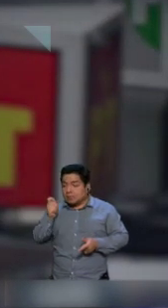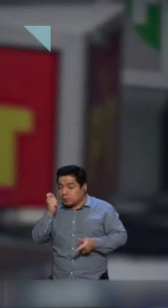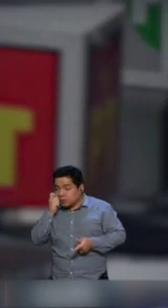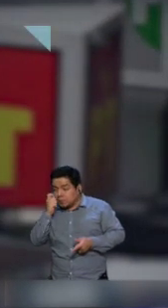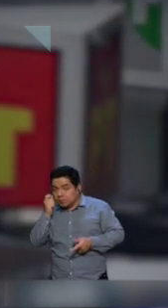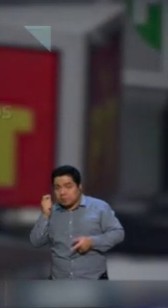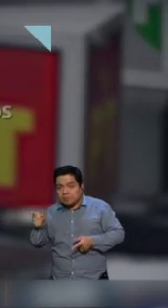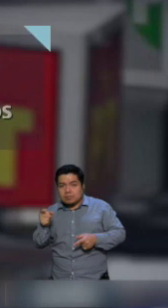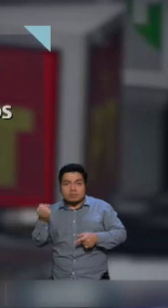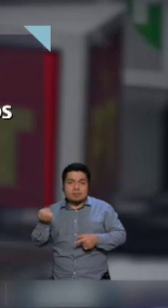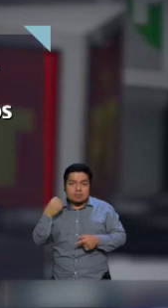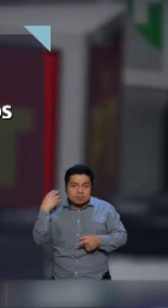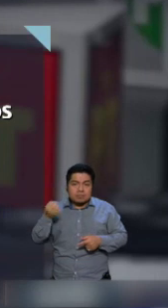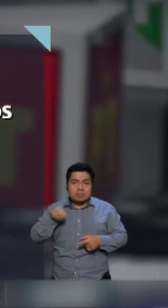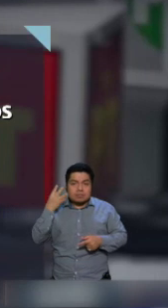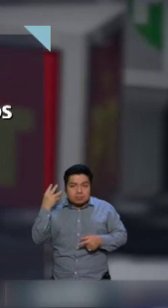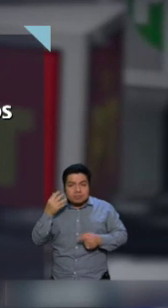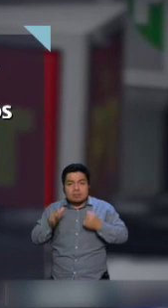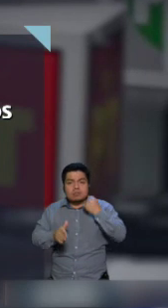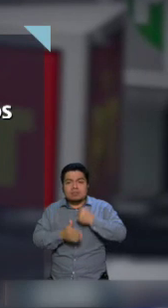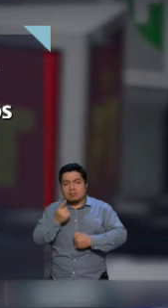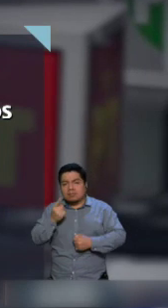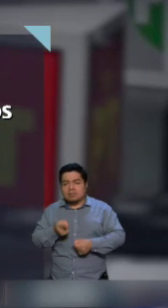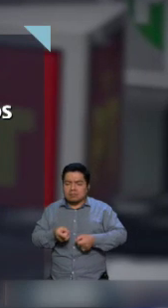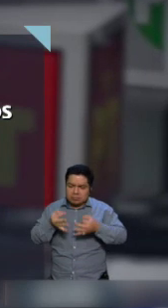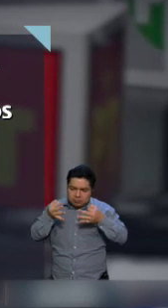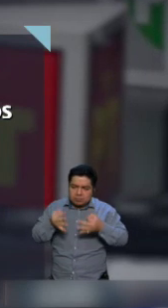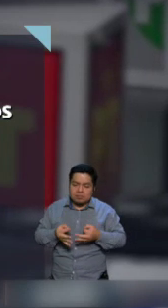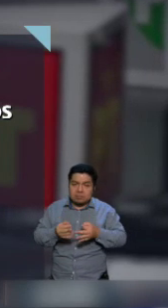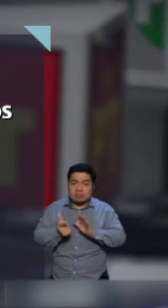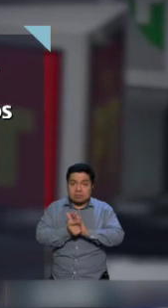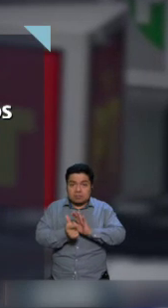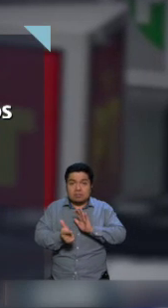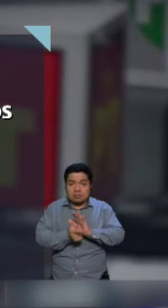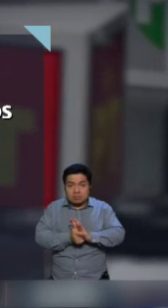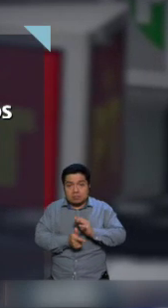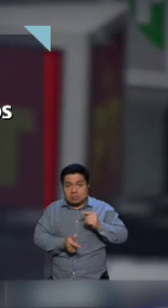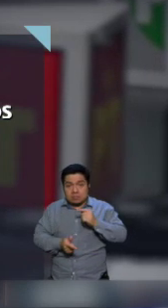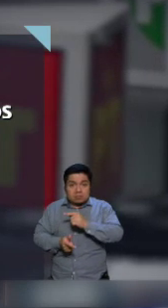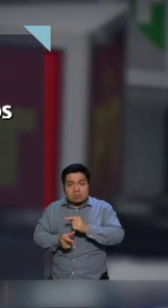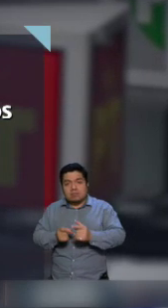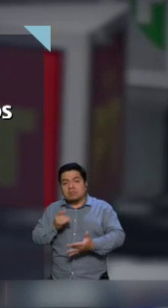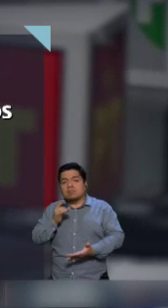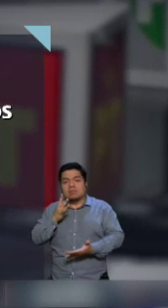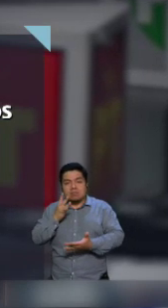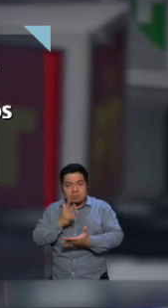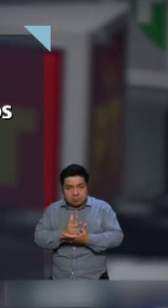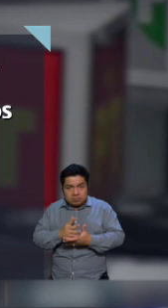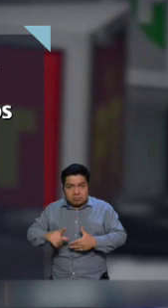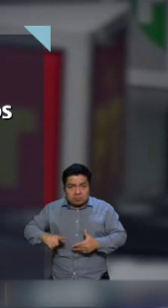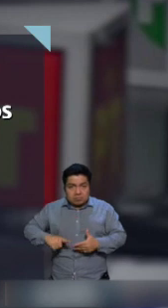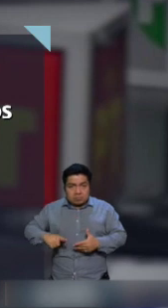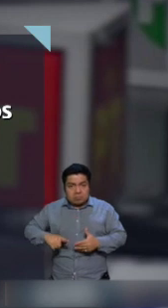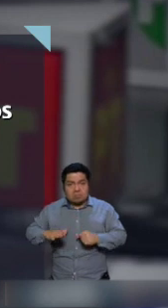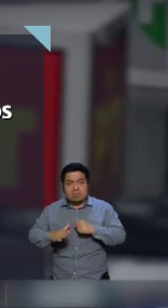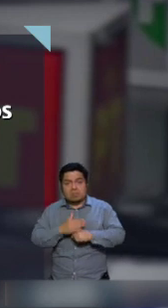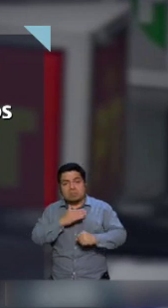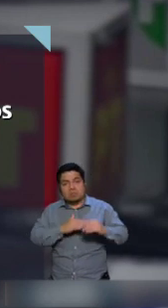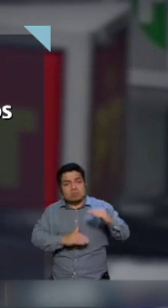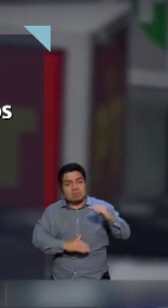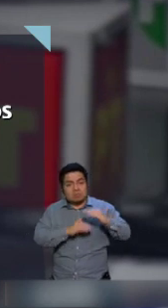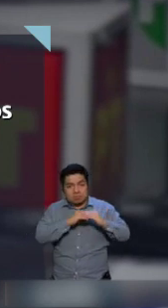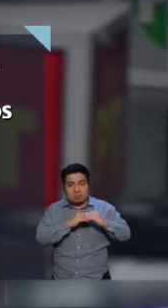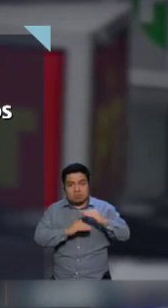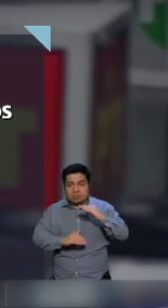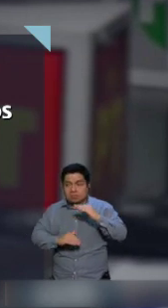ofreció una conferencia de prensa para asegurar que legalmente es el candidato único al gobierno local, ya que el tope de gastos